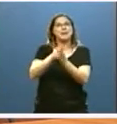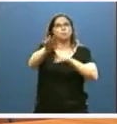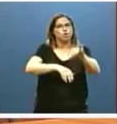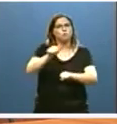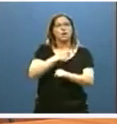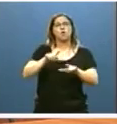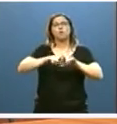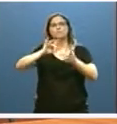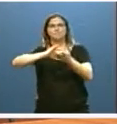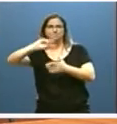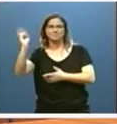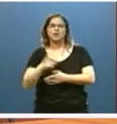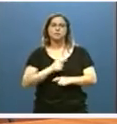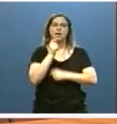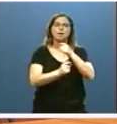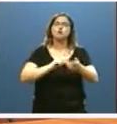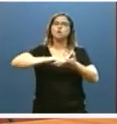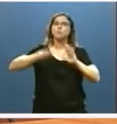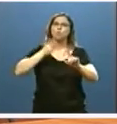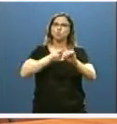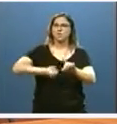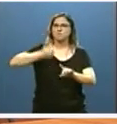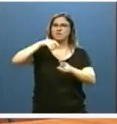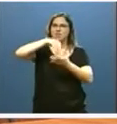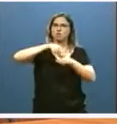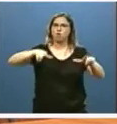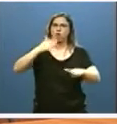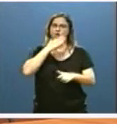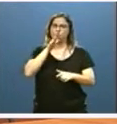digitales para reforzar el uso de las nuevas tecnologías en el aula.